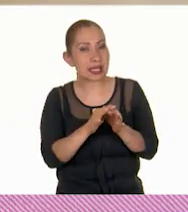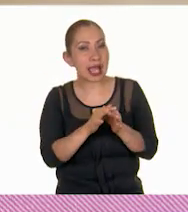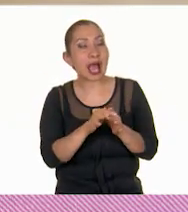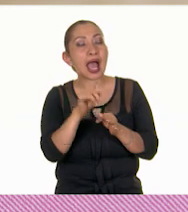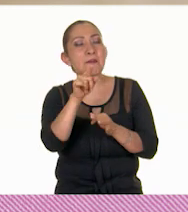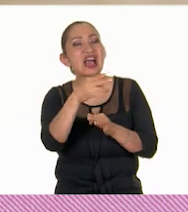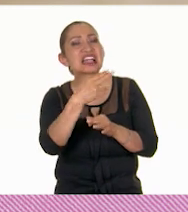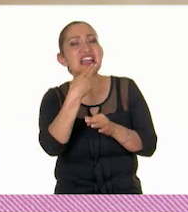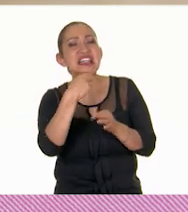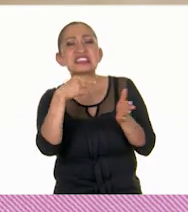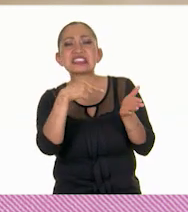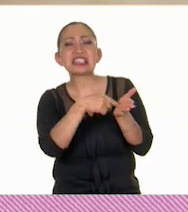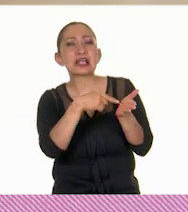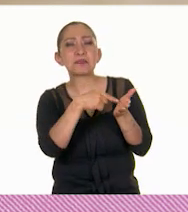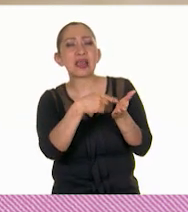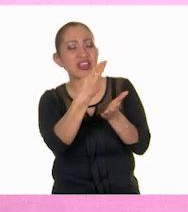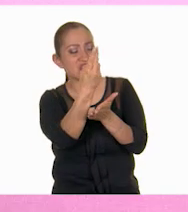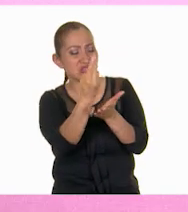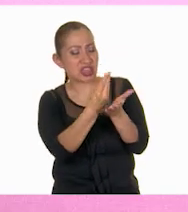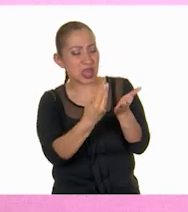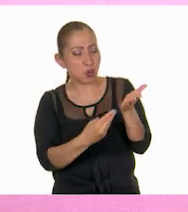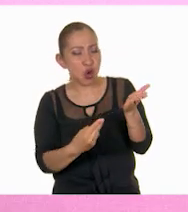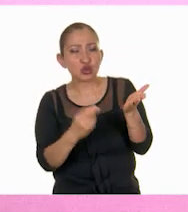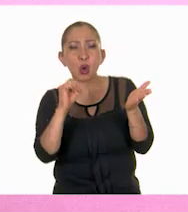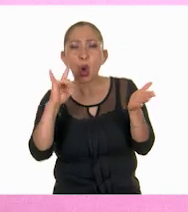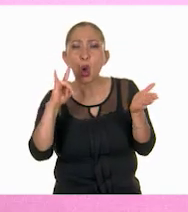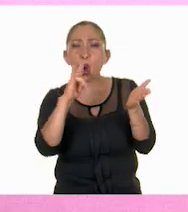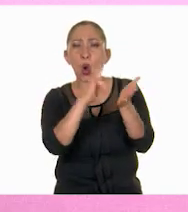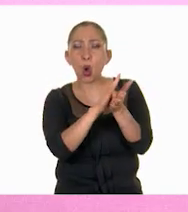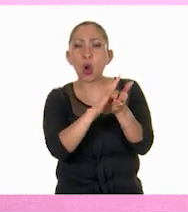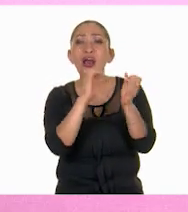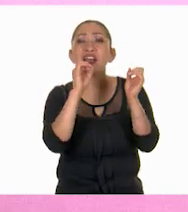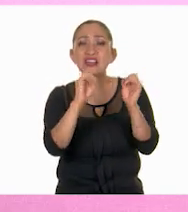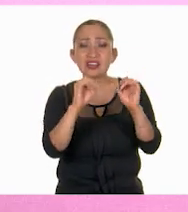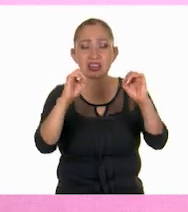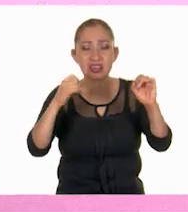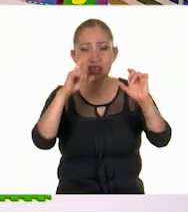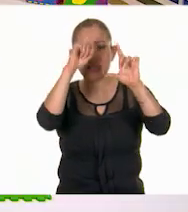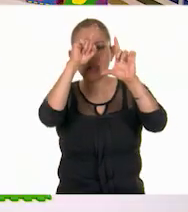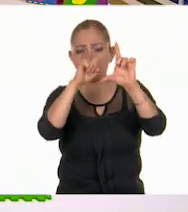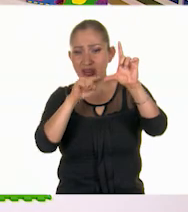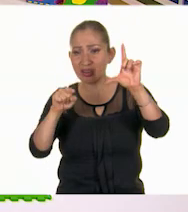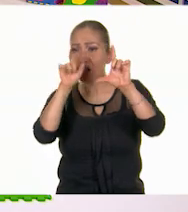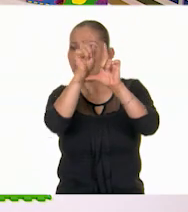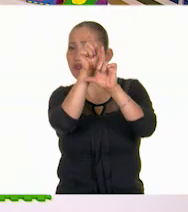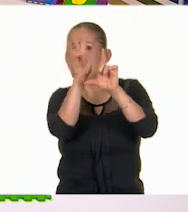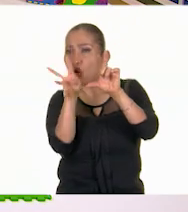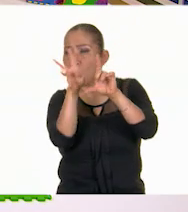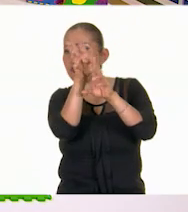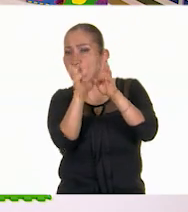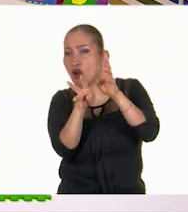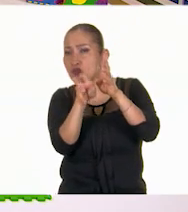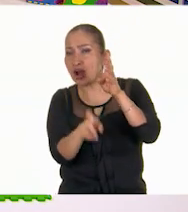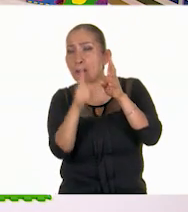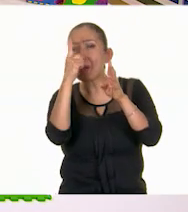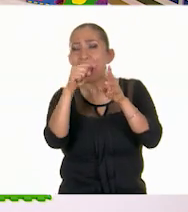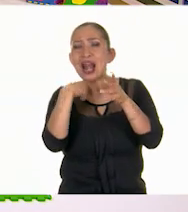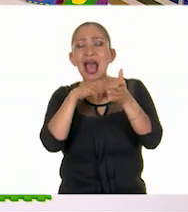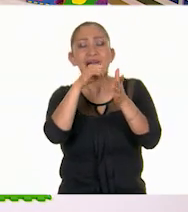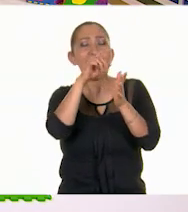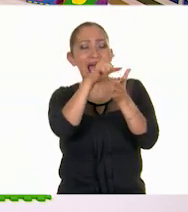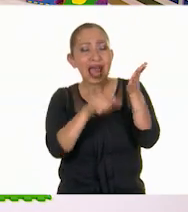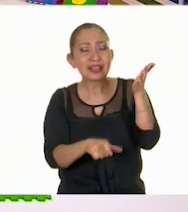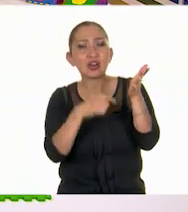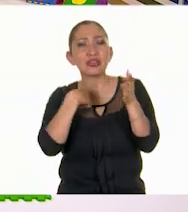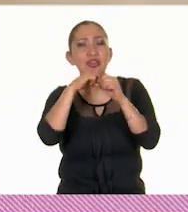utilidad de las ilustraciones y las tablas dentro de un artículo de divulgación científica. Ya sé, ya